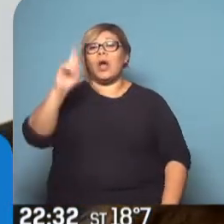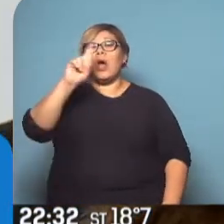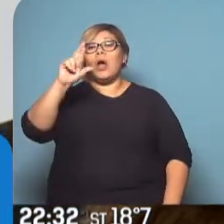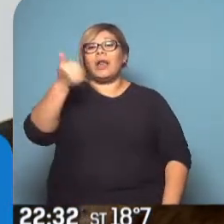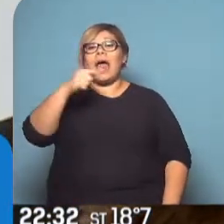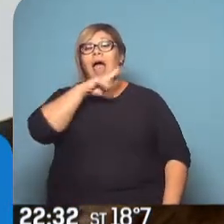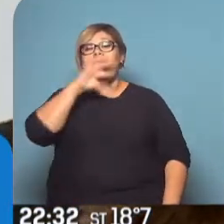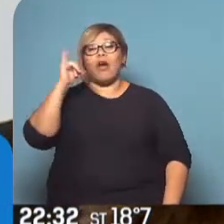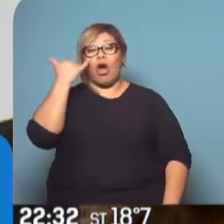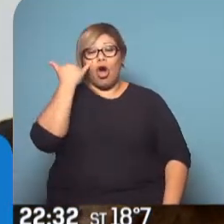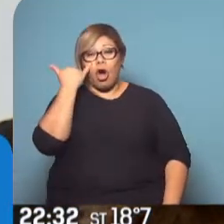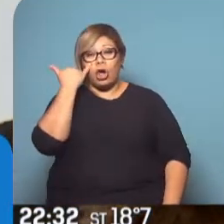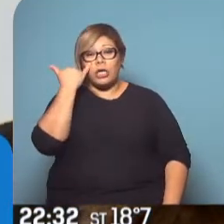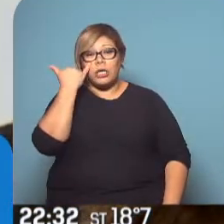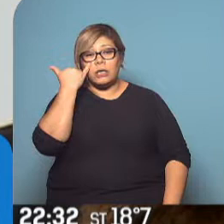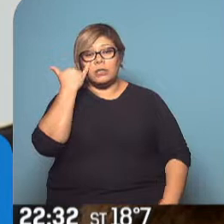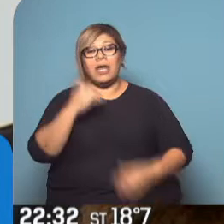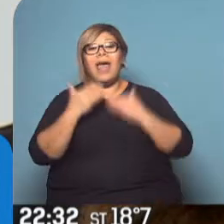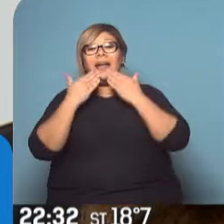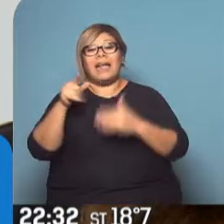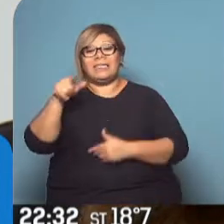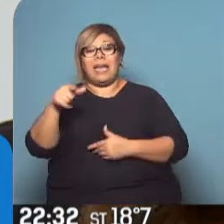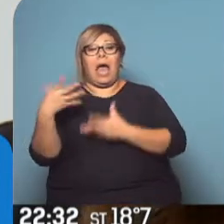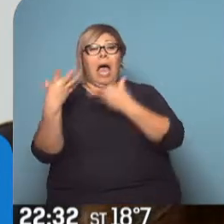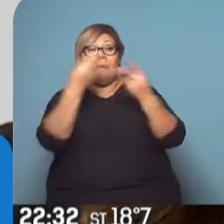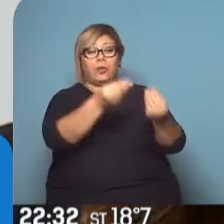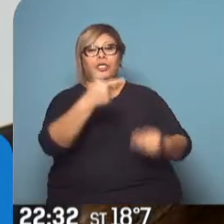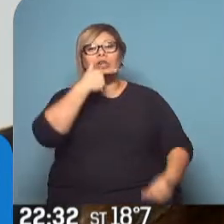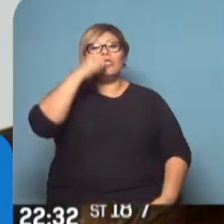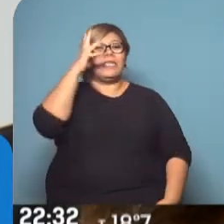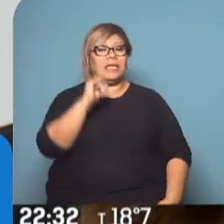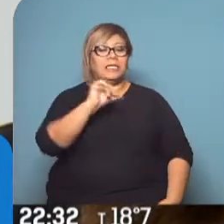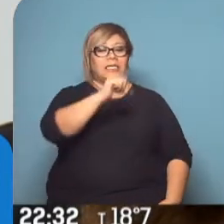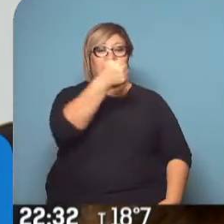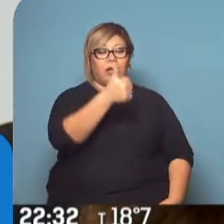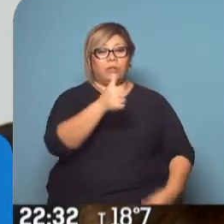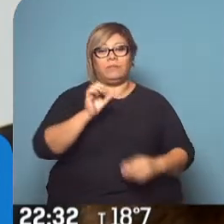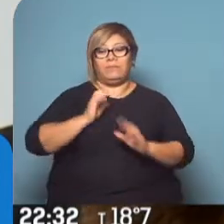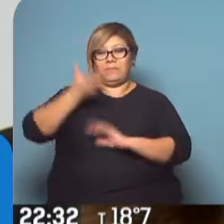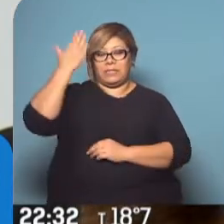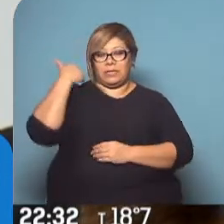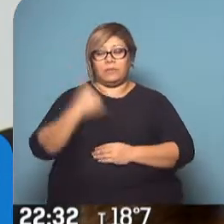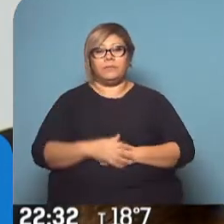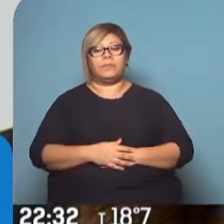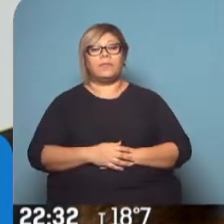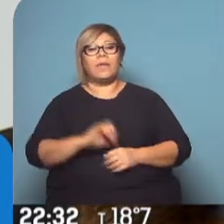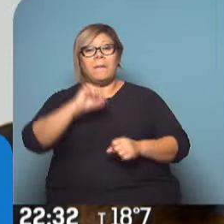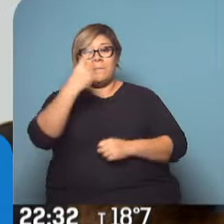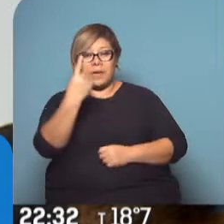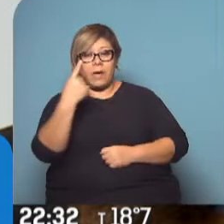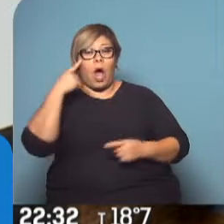mejor, pero es un resultado suficiente para cumplir los dos objetivos con los que planteamos esta campaña electoral. El primero,